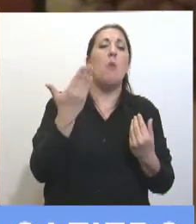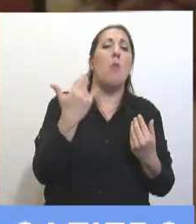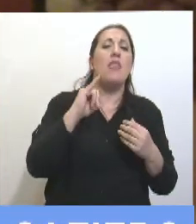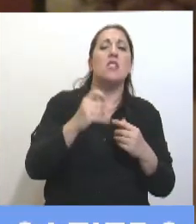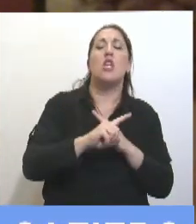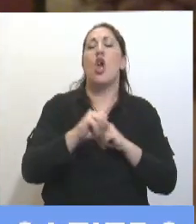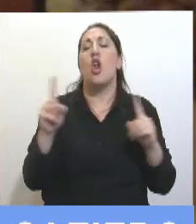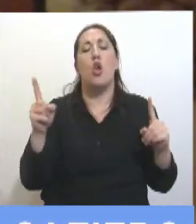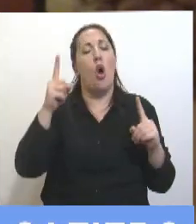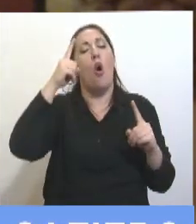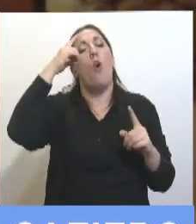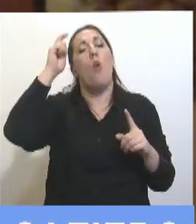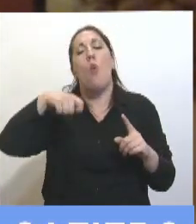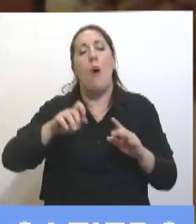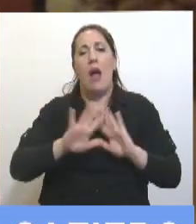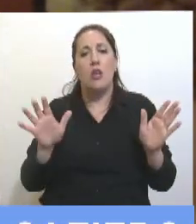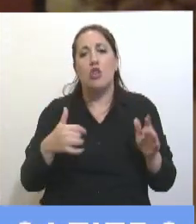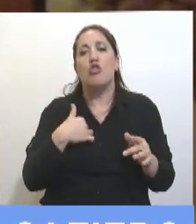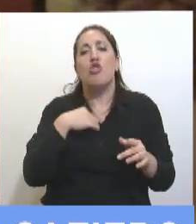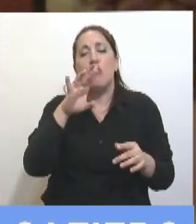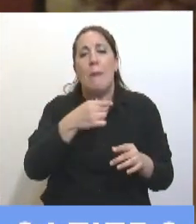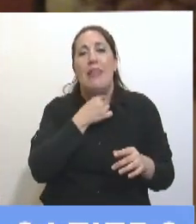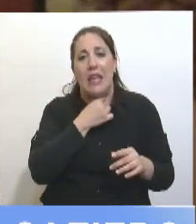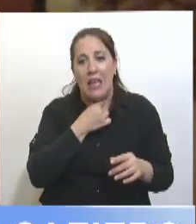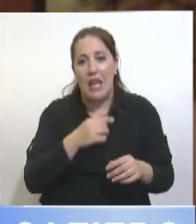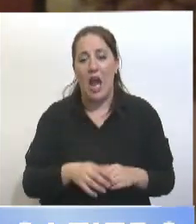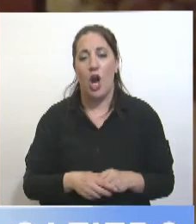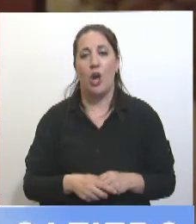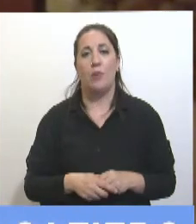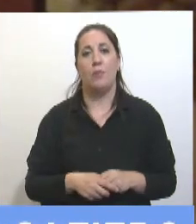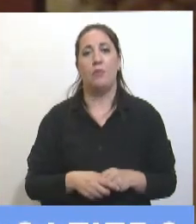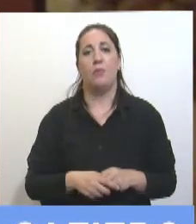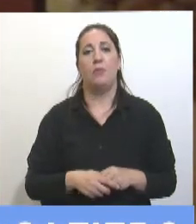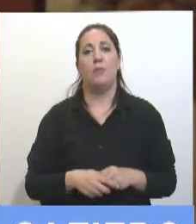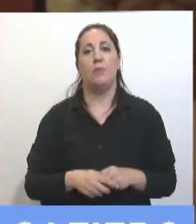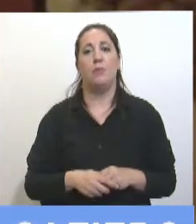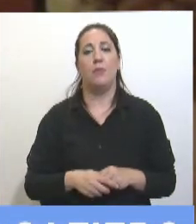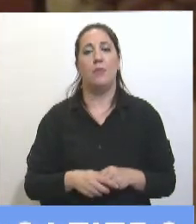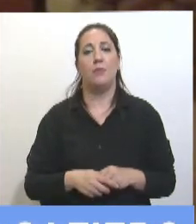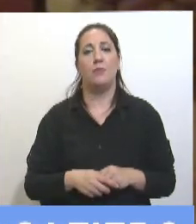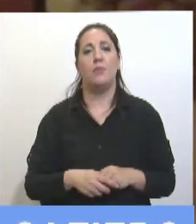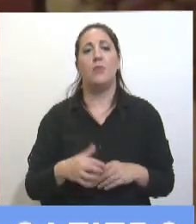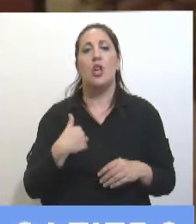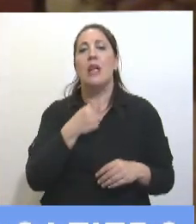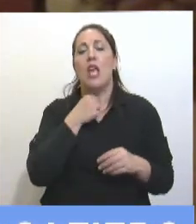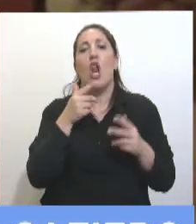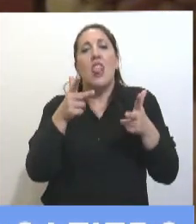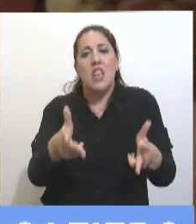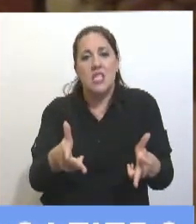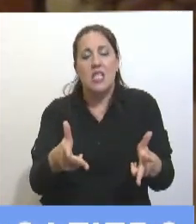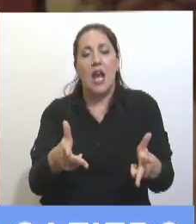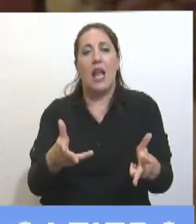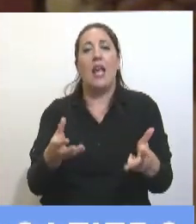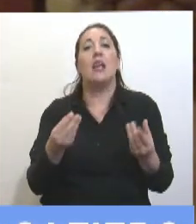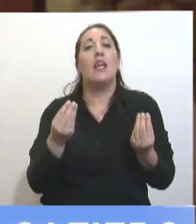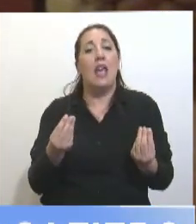Solo quiero, para no ser más abundante, decir que